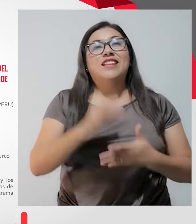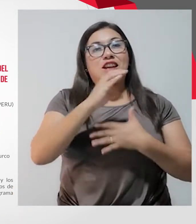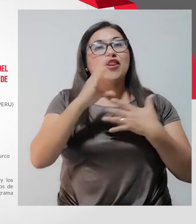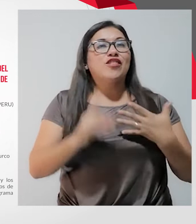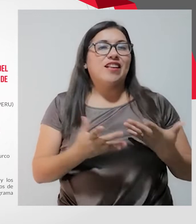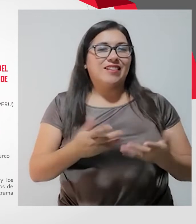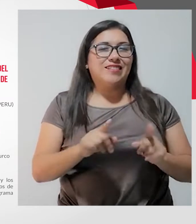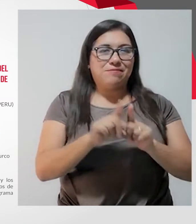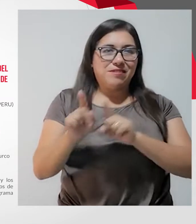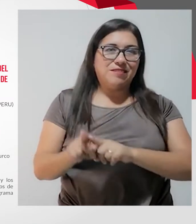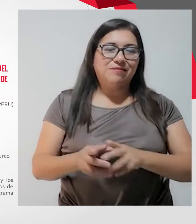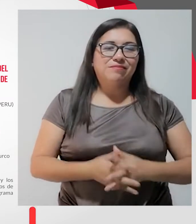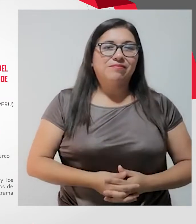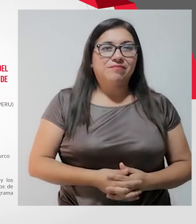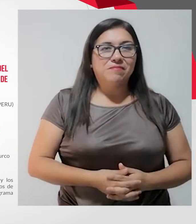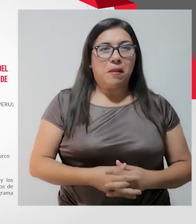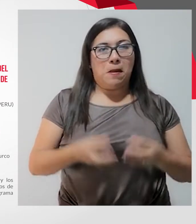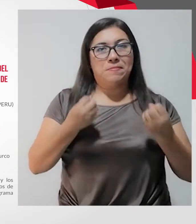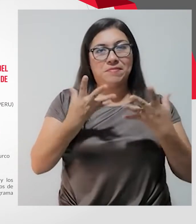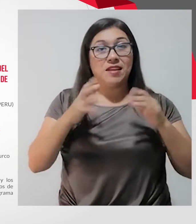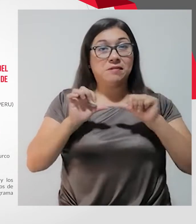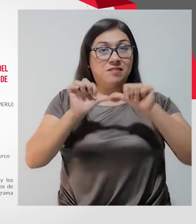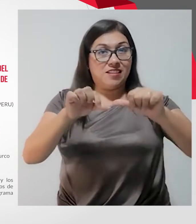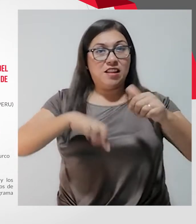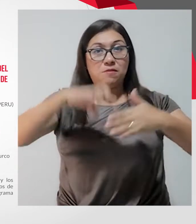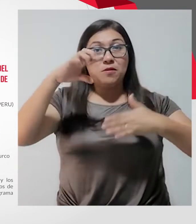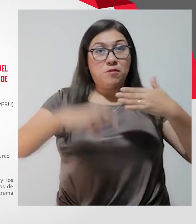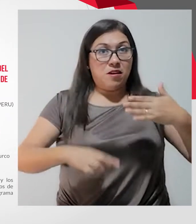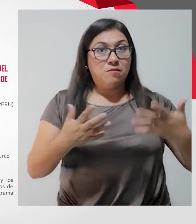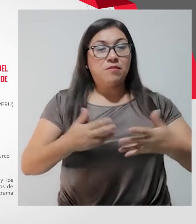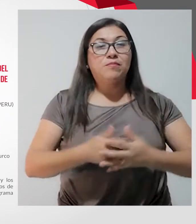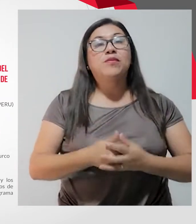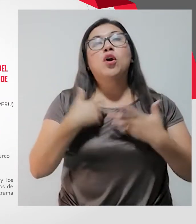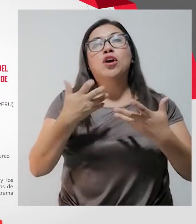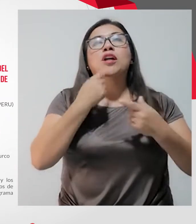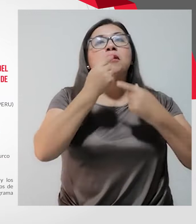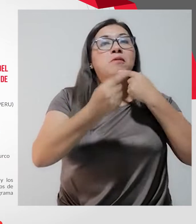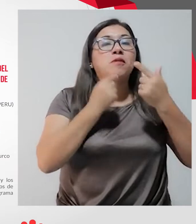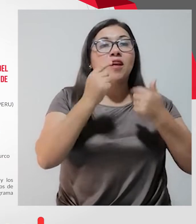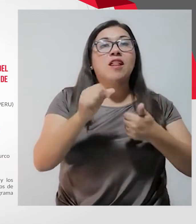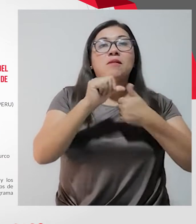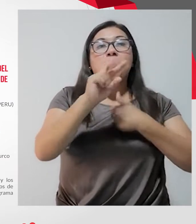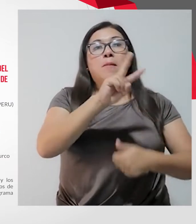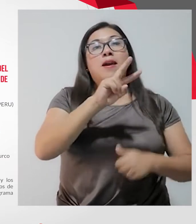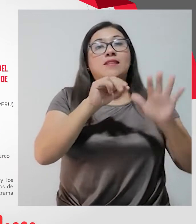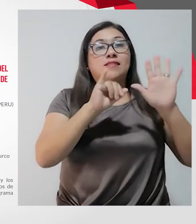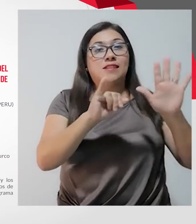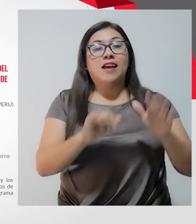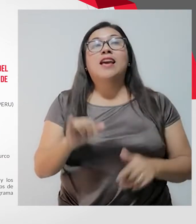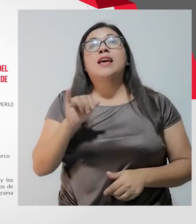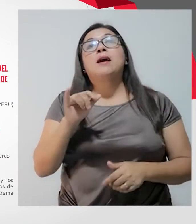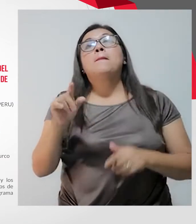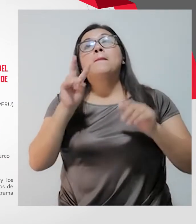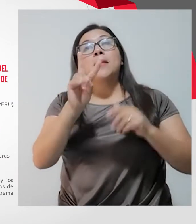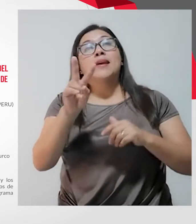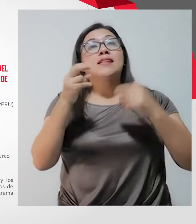en el Conadis. Seguimos con el programa, Enrique, ahora para comentarte que los días 26 y 27 de